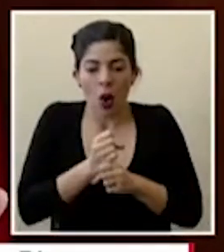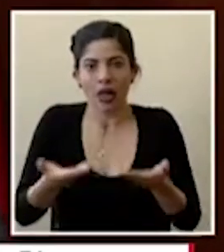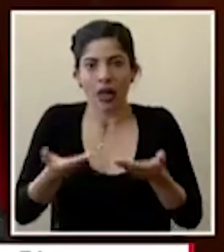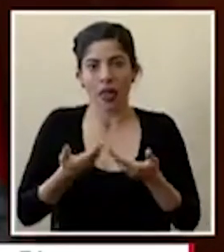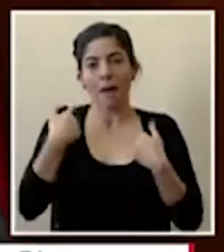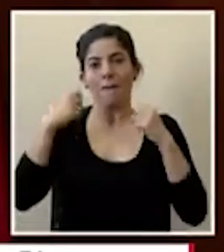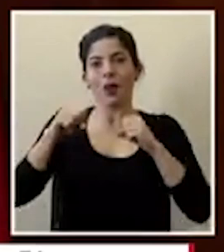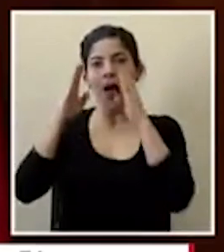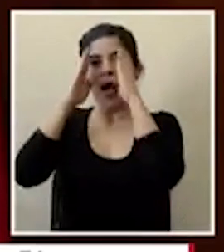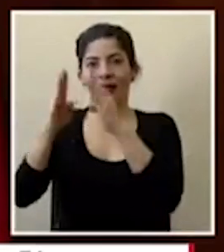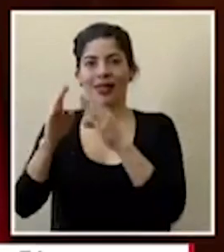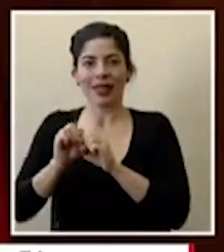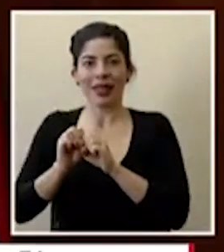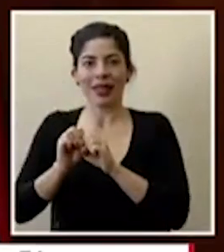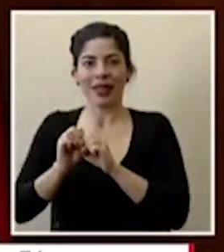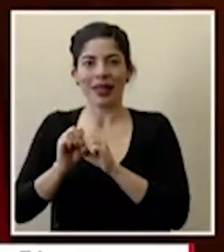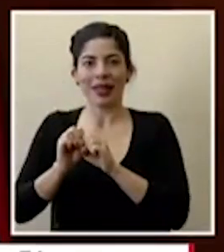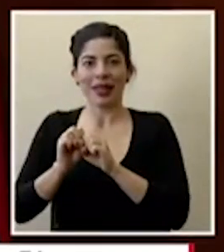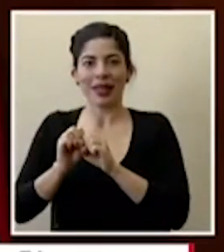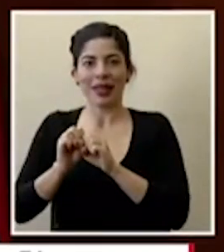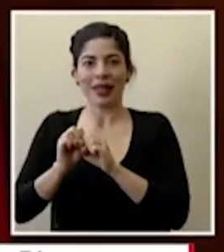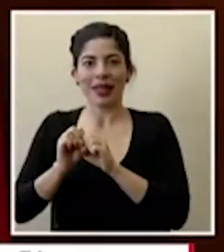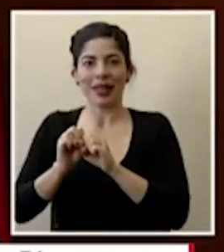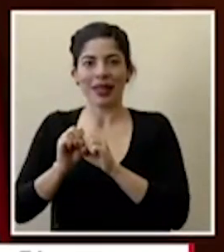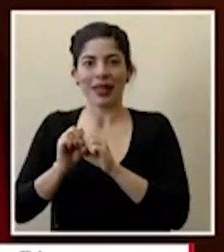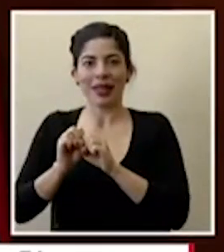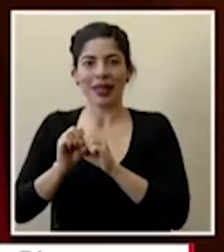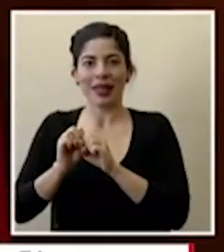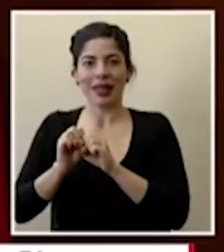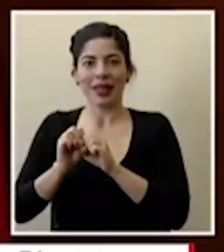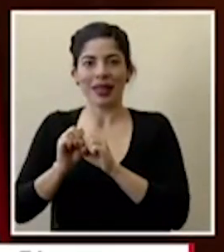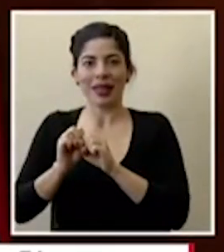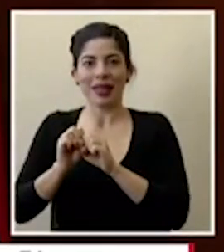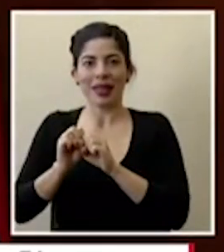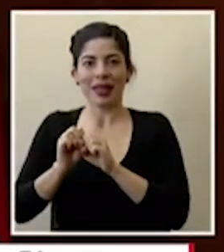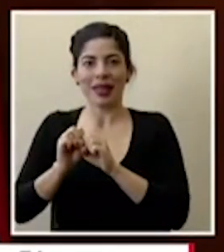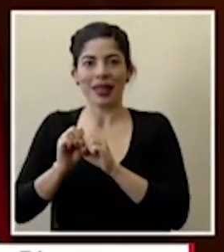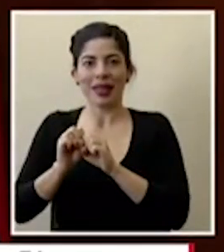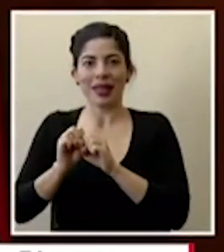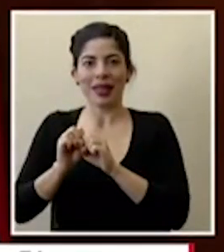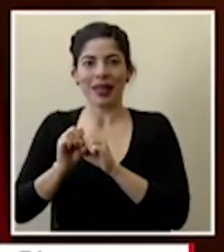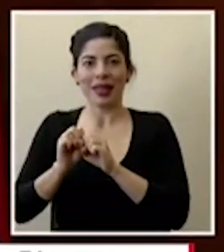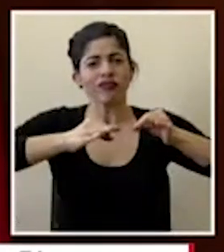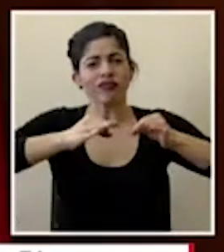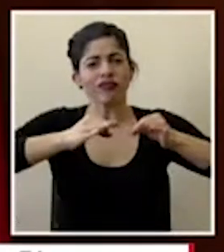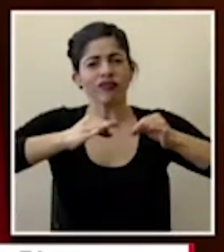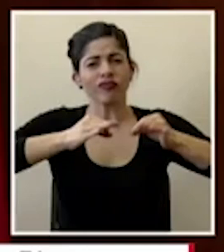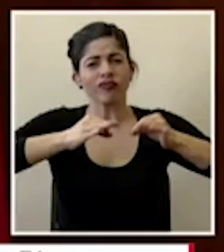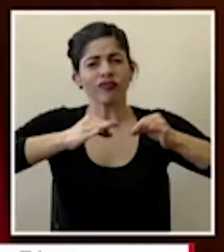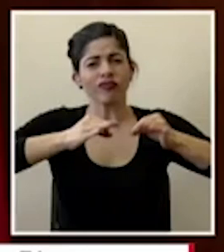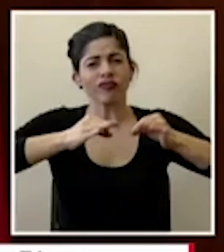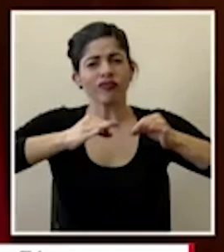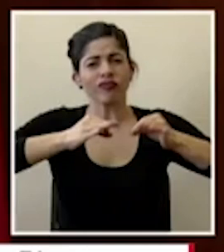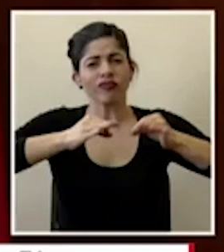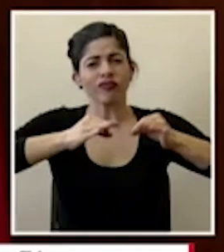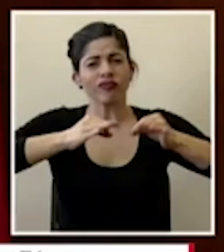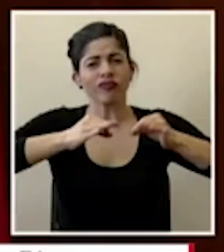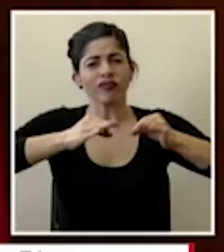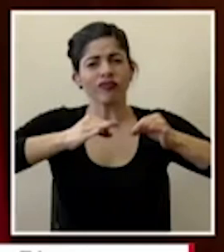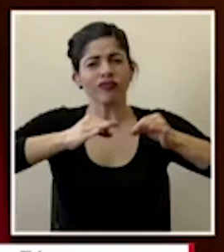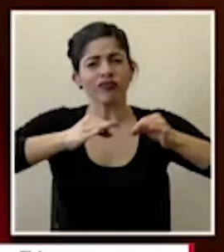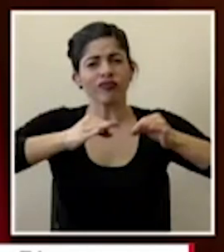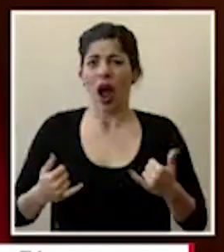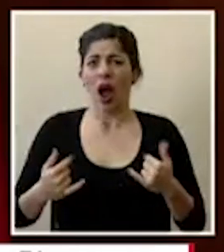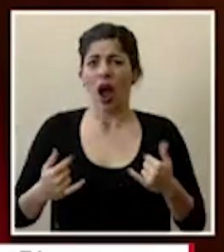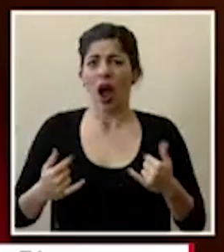ya tanto el señor don román macaya como el señor don daniel salas nos han explicado de una manera vehemente lo complejo que representa